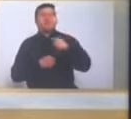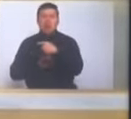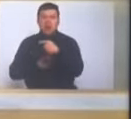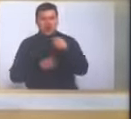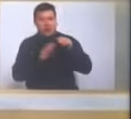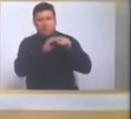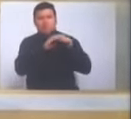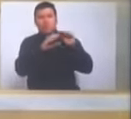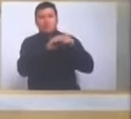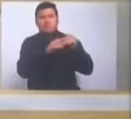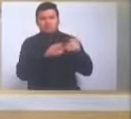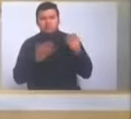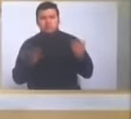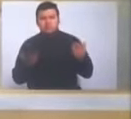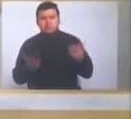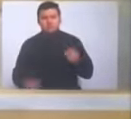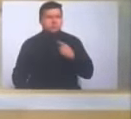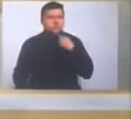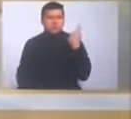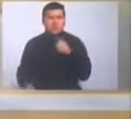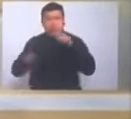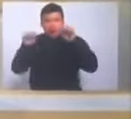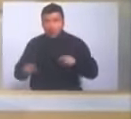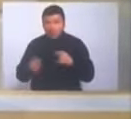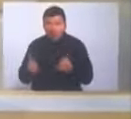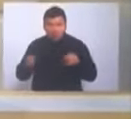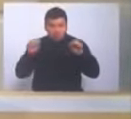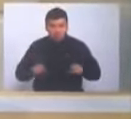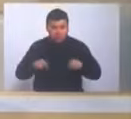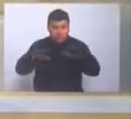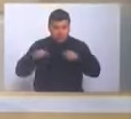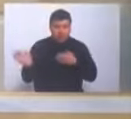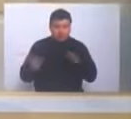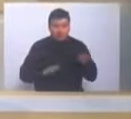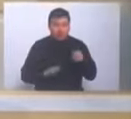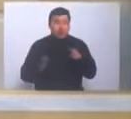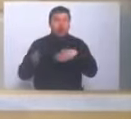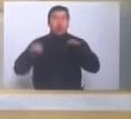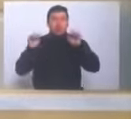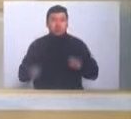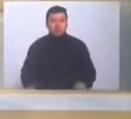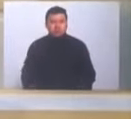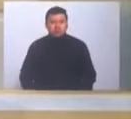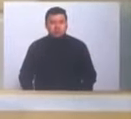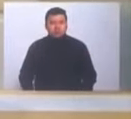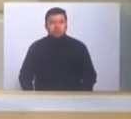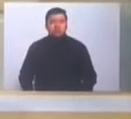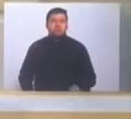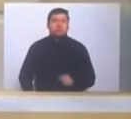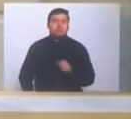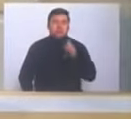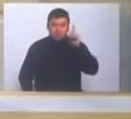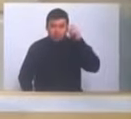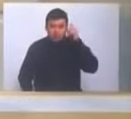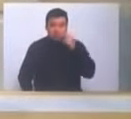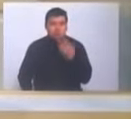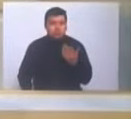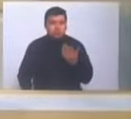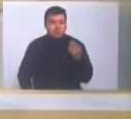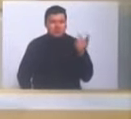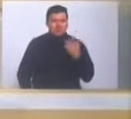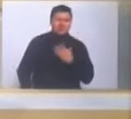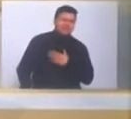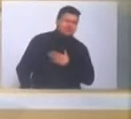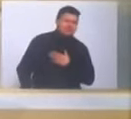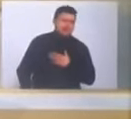que lo que lo ustedes aprobaron aquí en el plan de desarrollo aparte de eso el gobierno nacional tenga